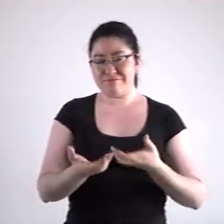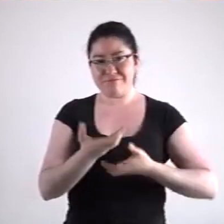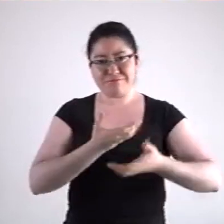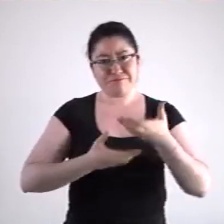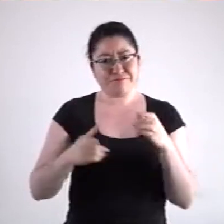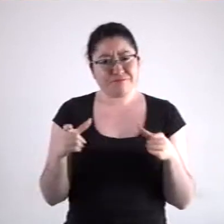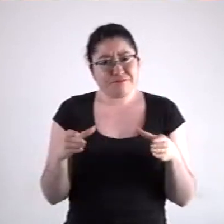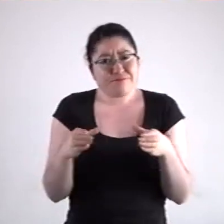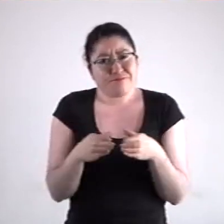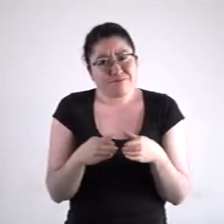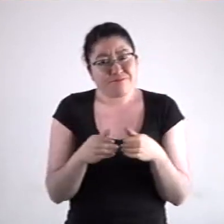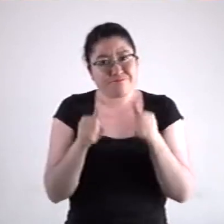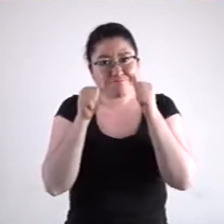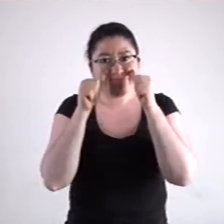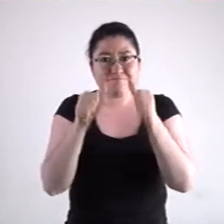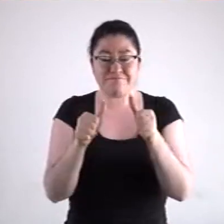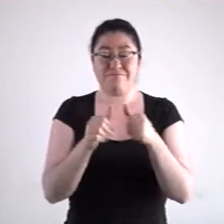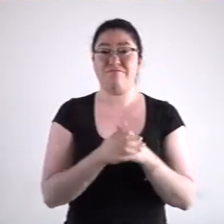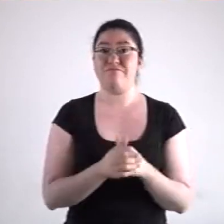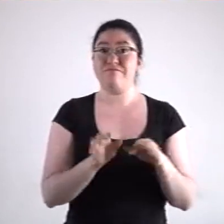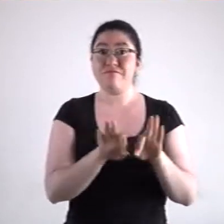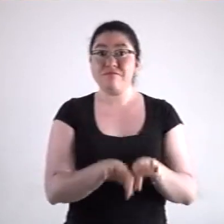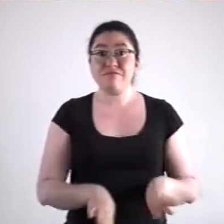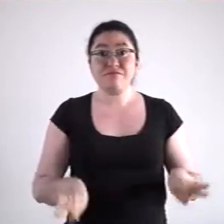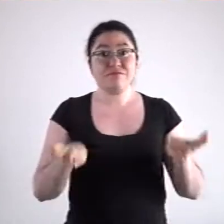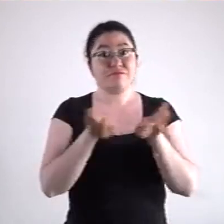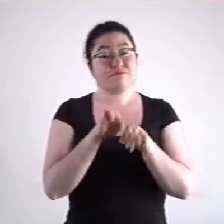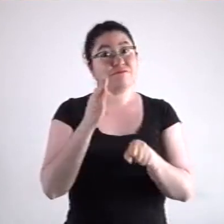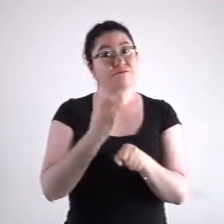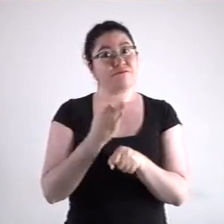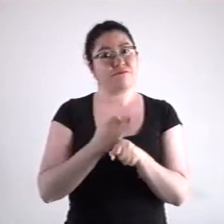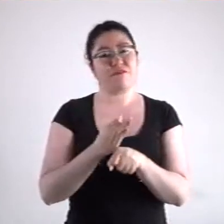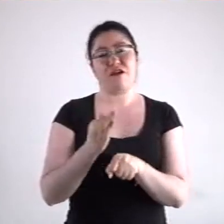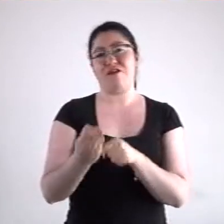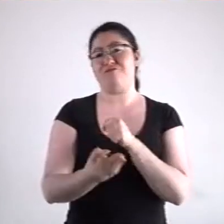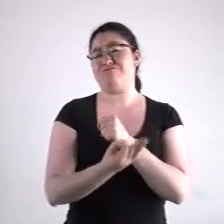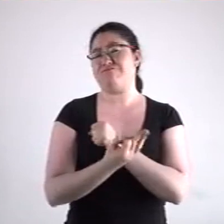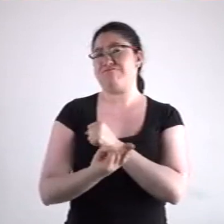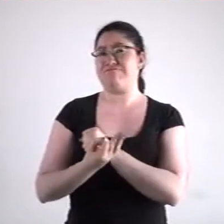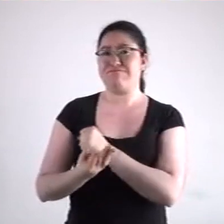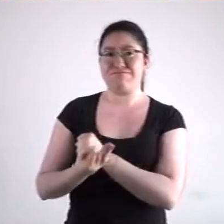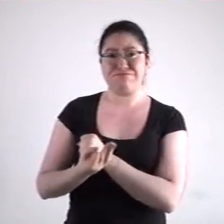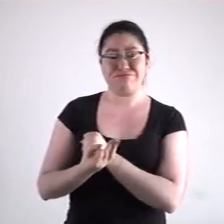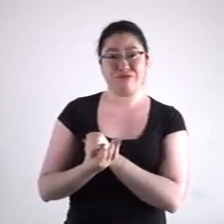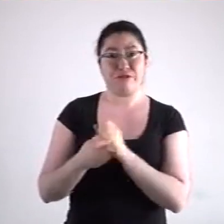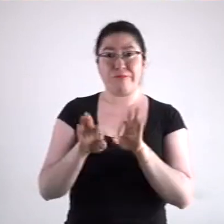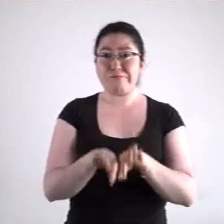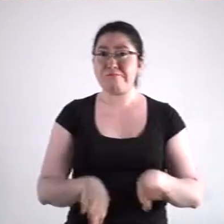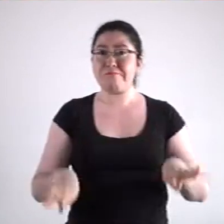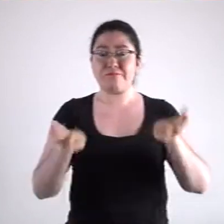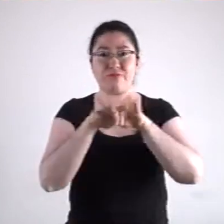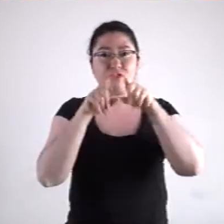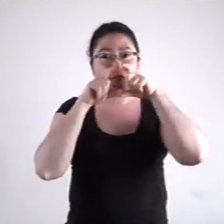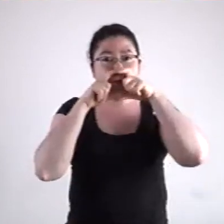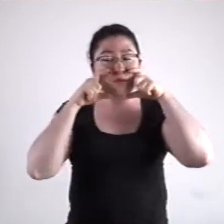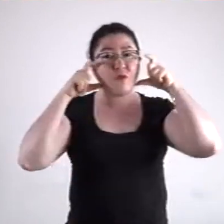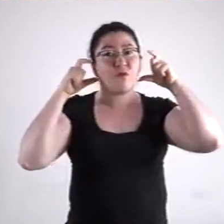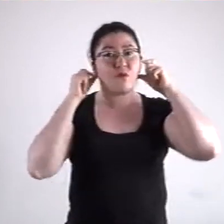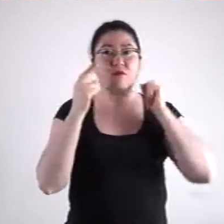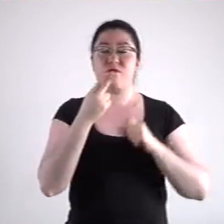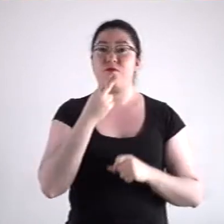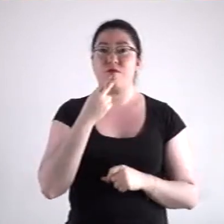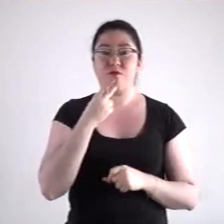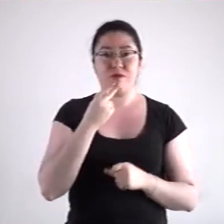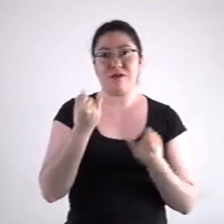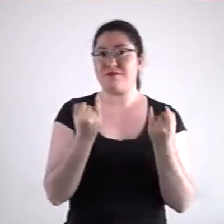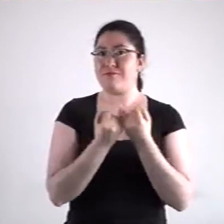los pequeños comercios. Es indispensable cuidarse más que nunca. Es fundamental usar cubrebocas e incluso